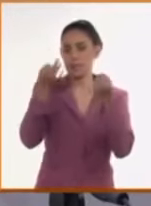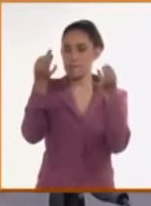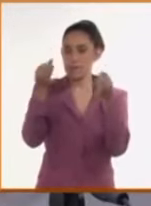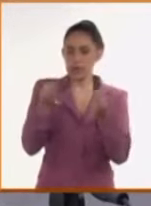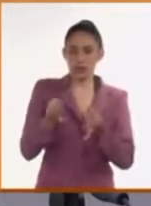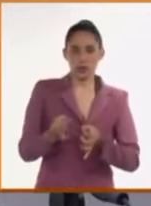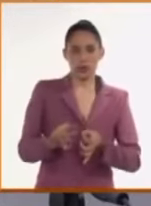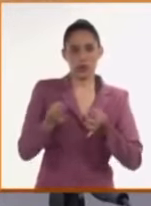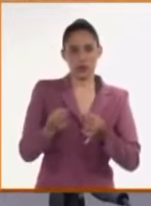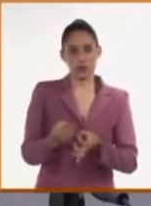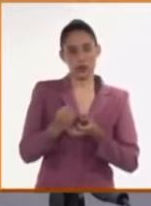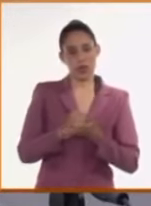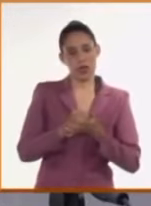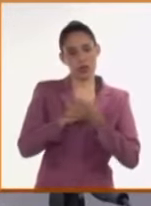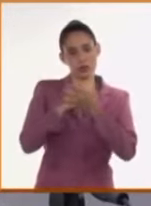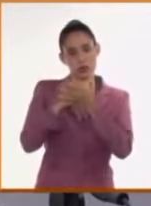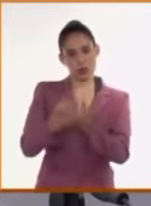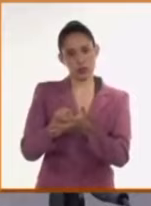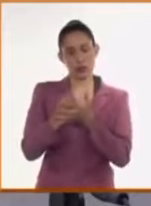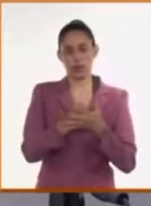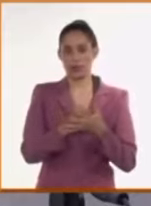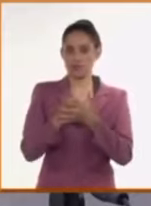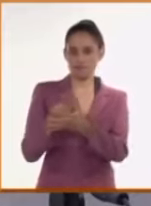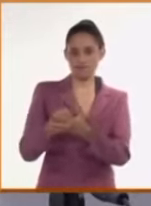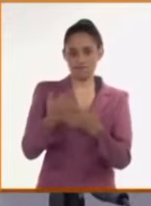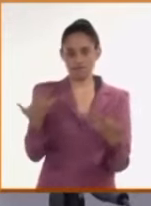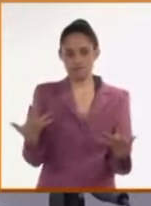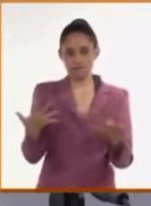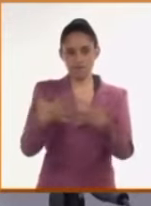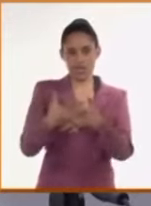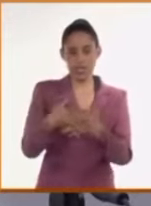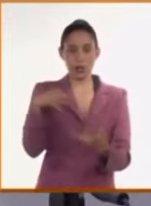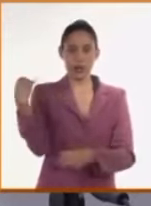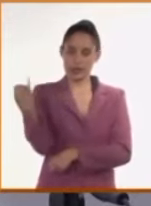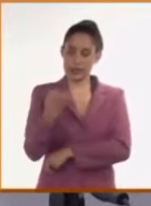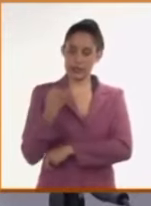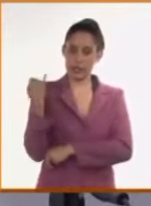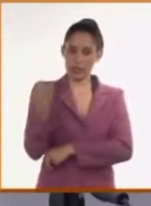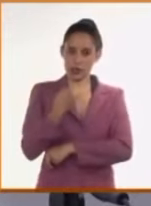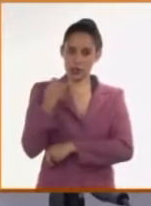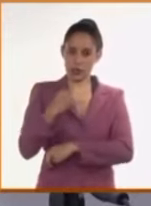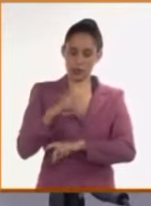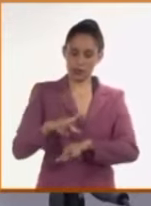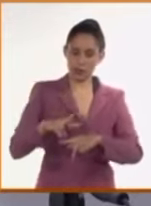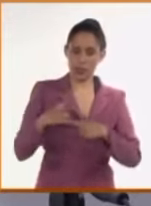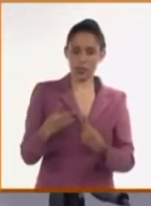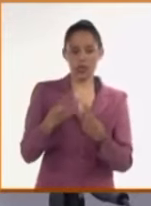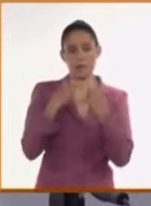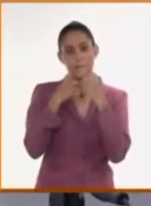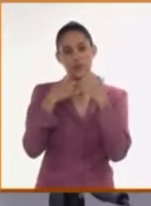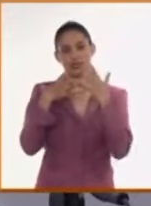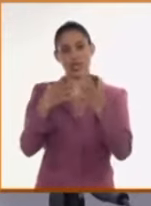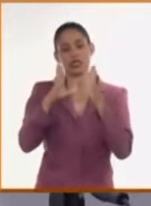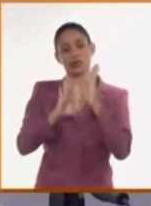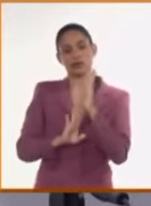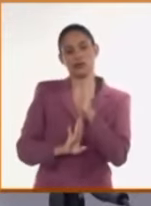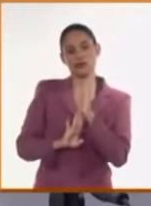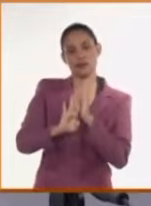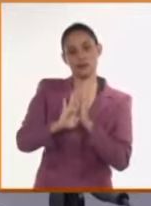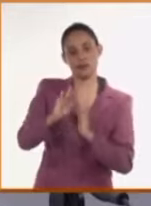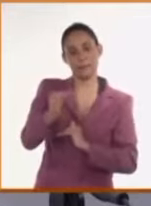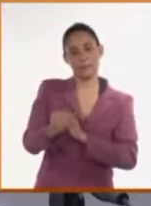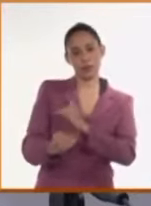asistencia y cooperación internacional para su reconstrucción y para el progreso.